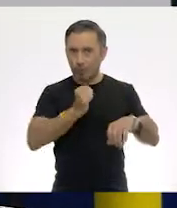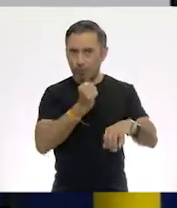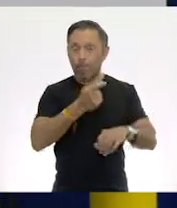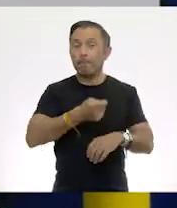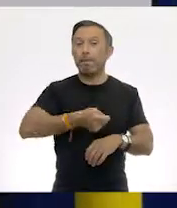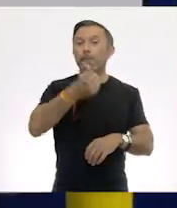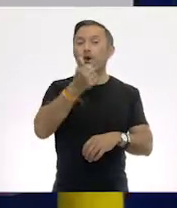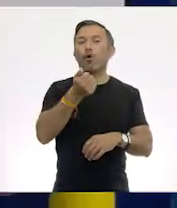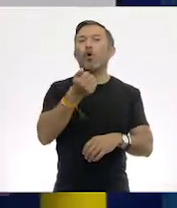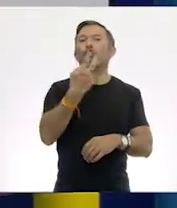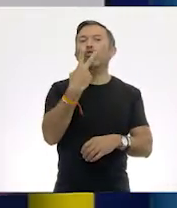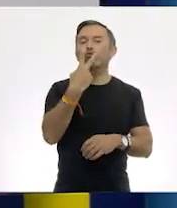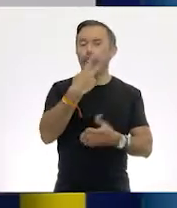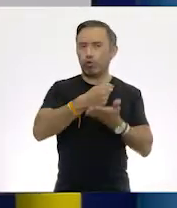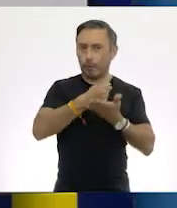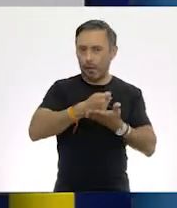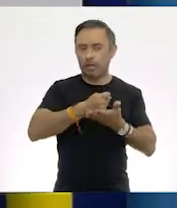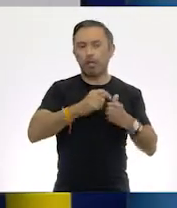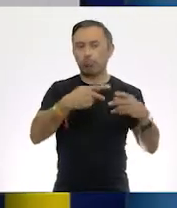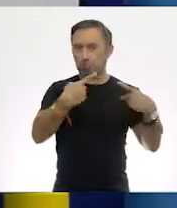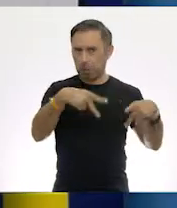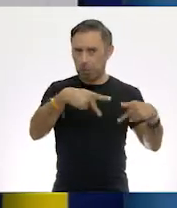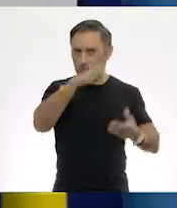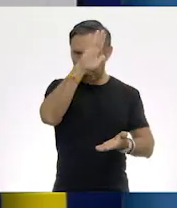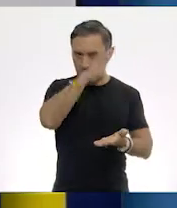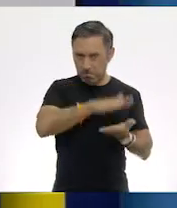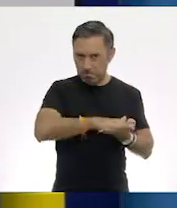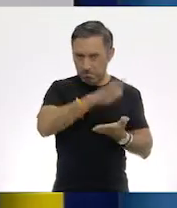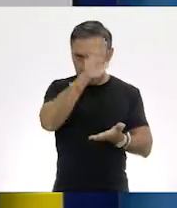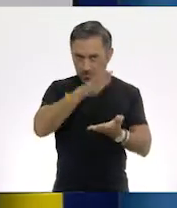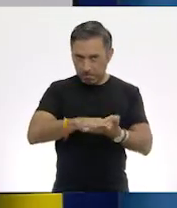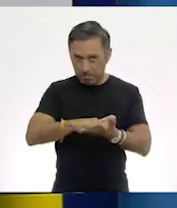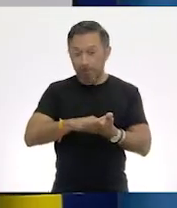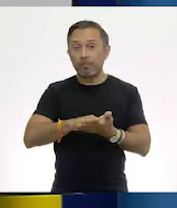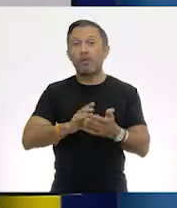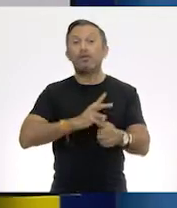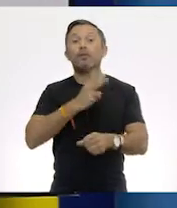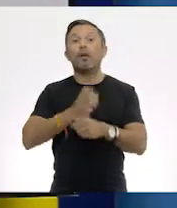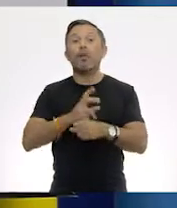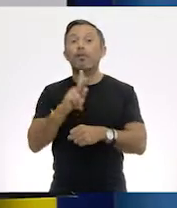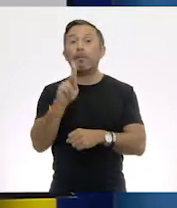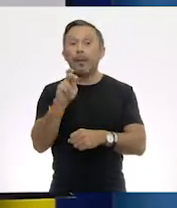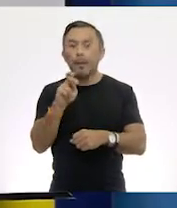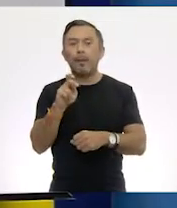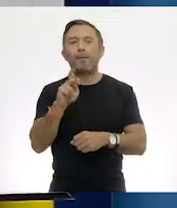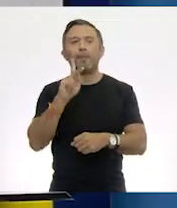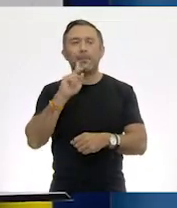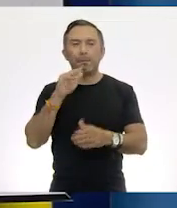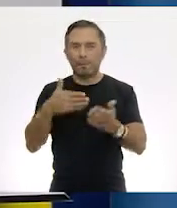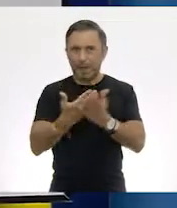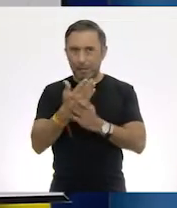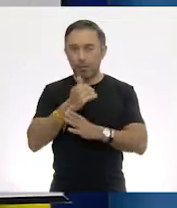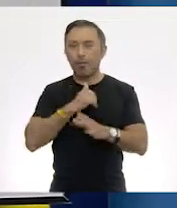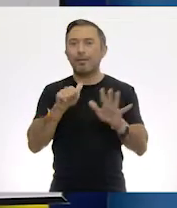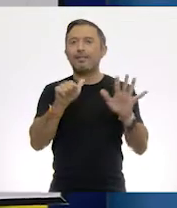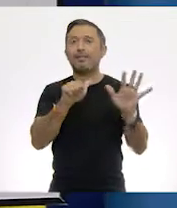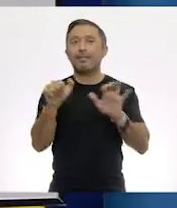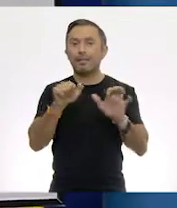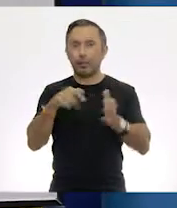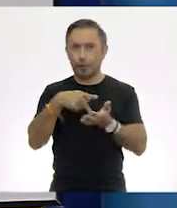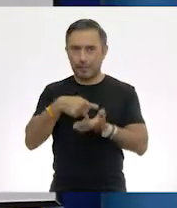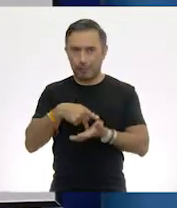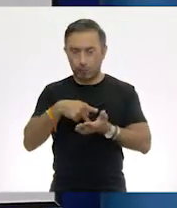Después Don Pepe vendió ¿cuántos kilos? 600. 600. Kilogramos.